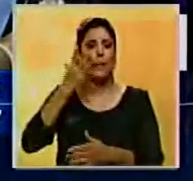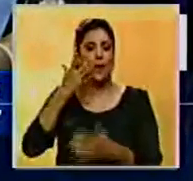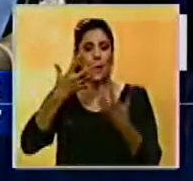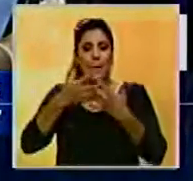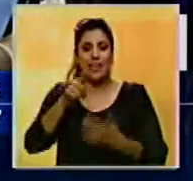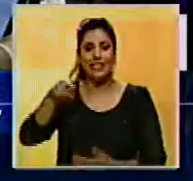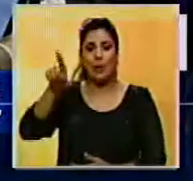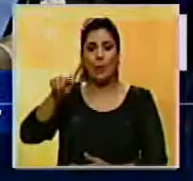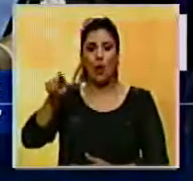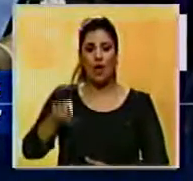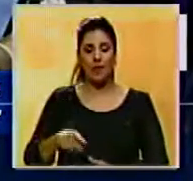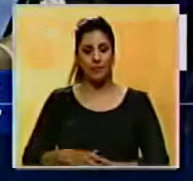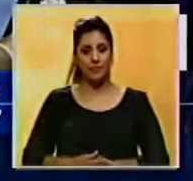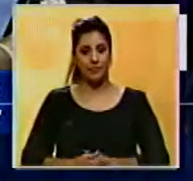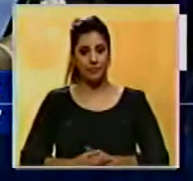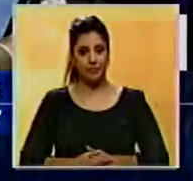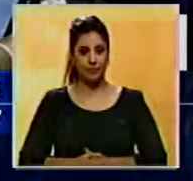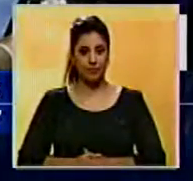empresas polares.